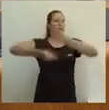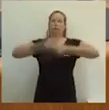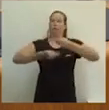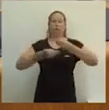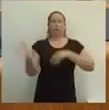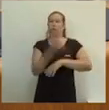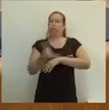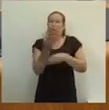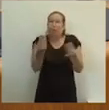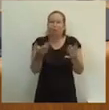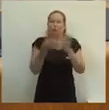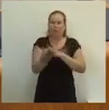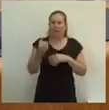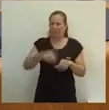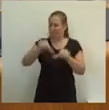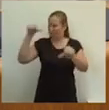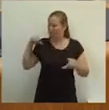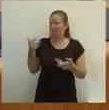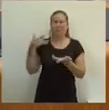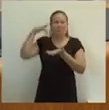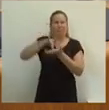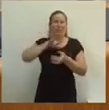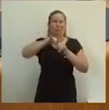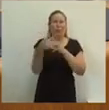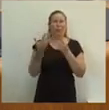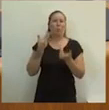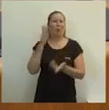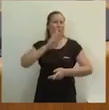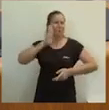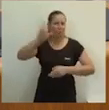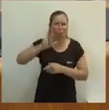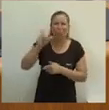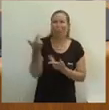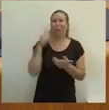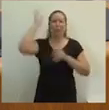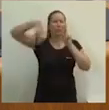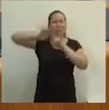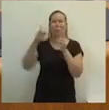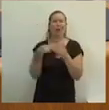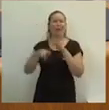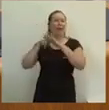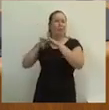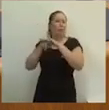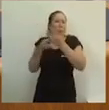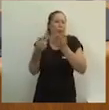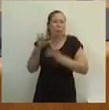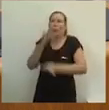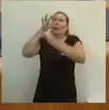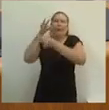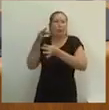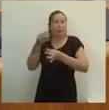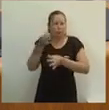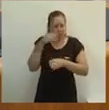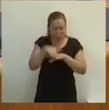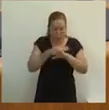cercano de la insoportable corrupción que arrasó los recursos públicos de la Generalitat. La corrupción del Partido Popular,